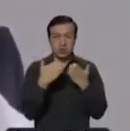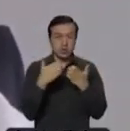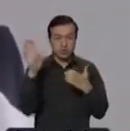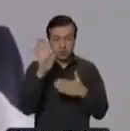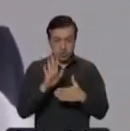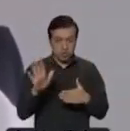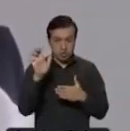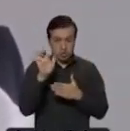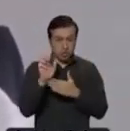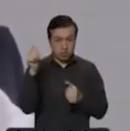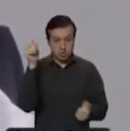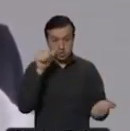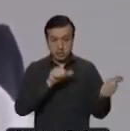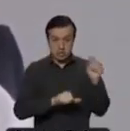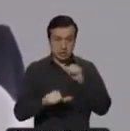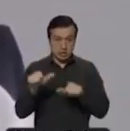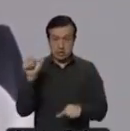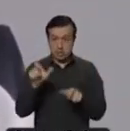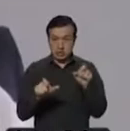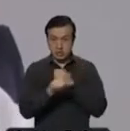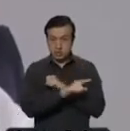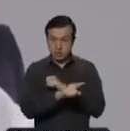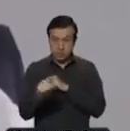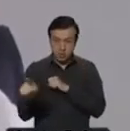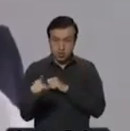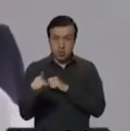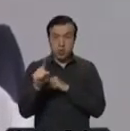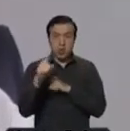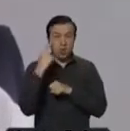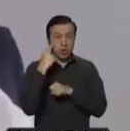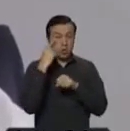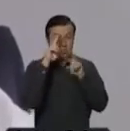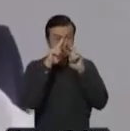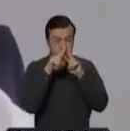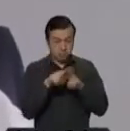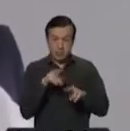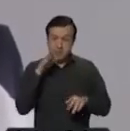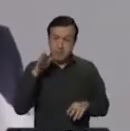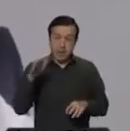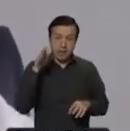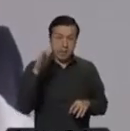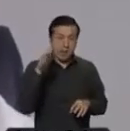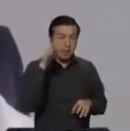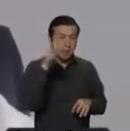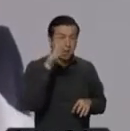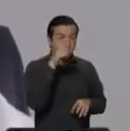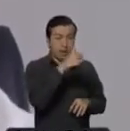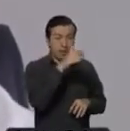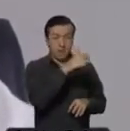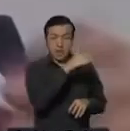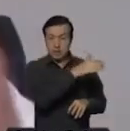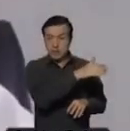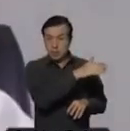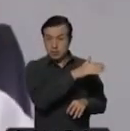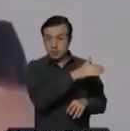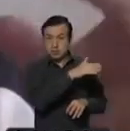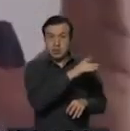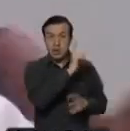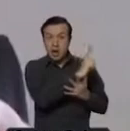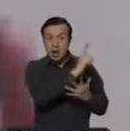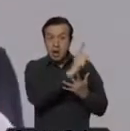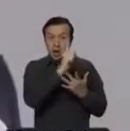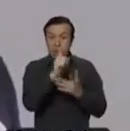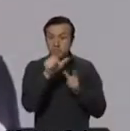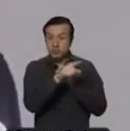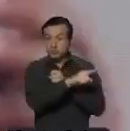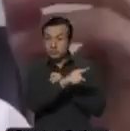para que hagan la verificación en terreno de cada uno de los casos que había